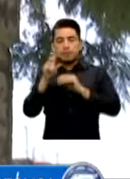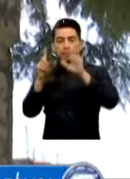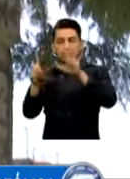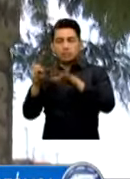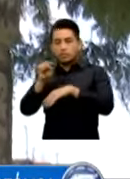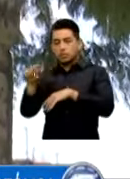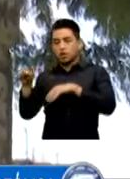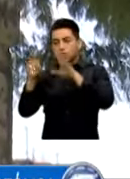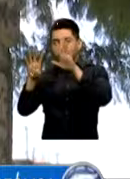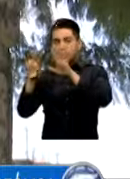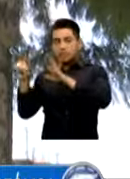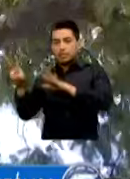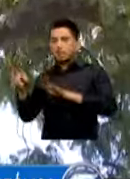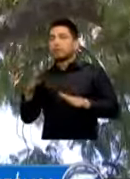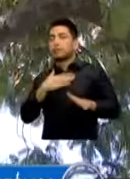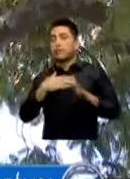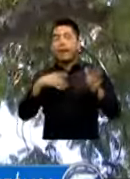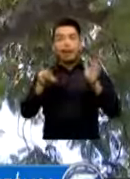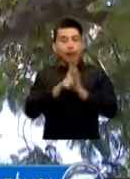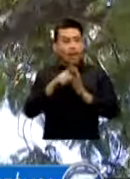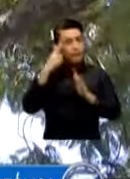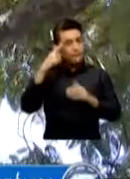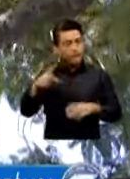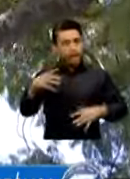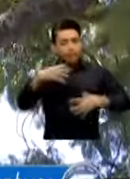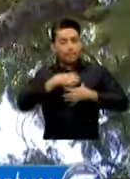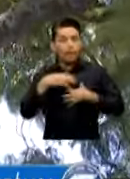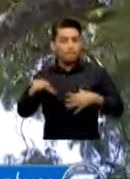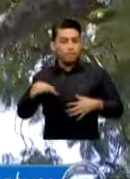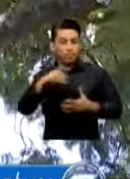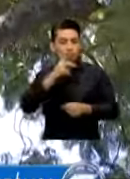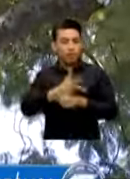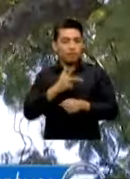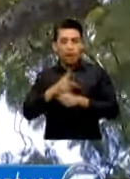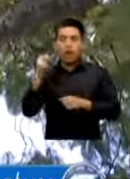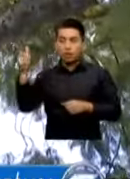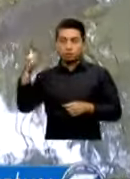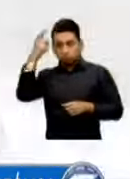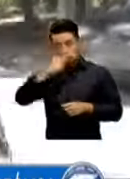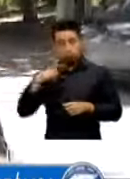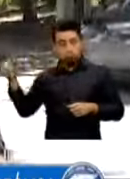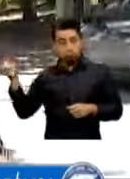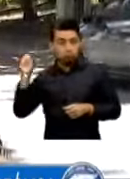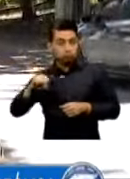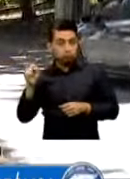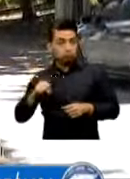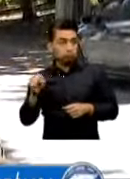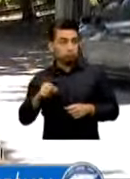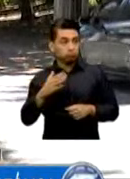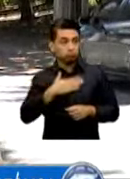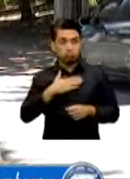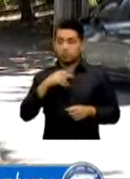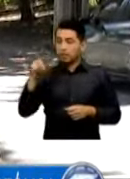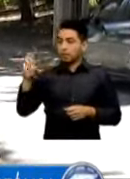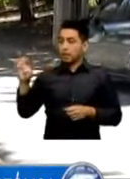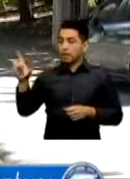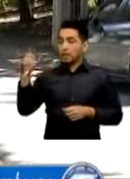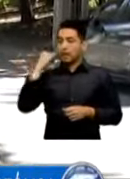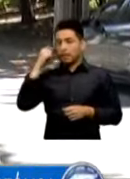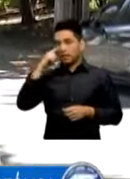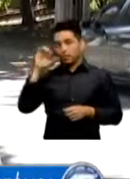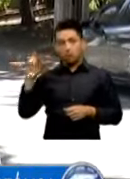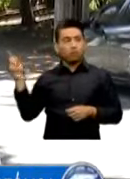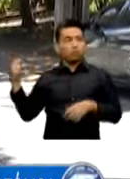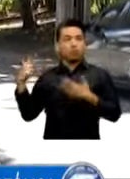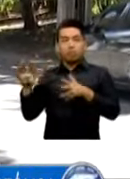Patrimonio Cultural De La Nación La Acción Es Catalogada Como Delito Rescatando Los Fragmentos Que Quedaron En El